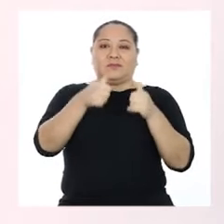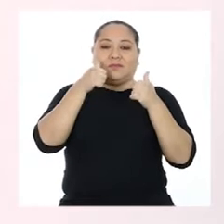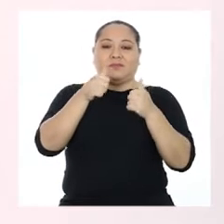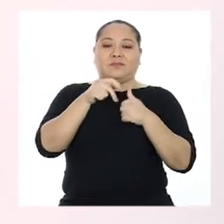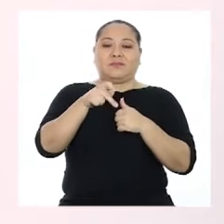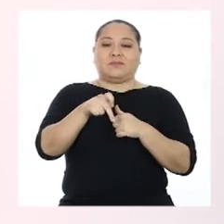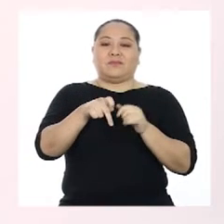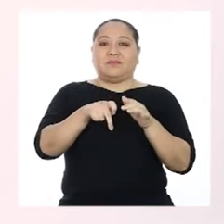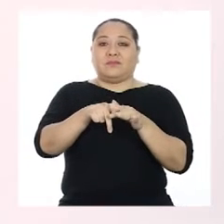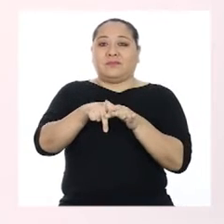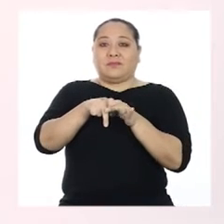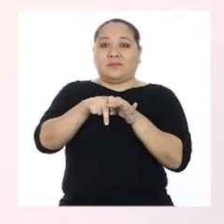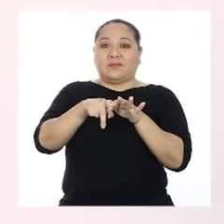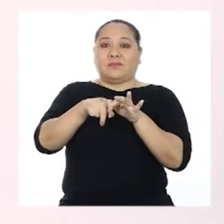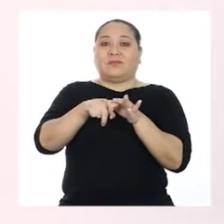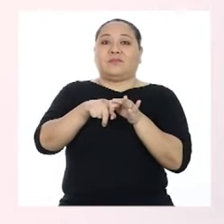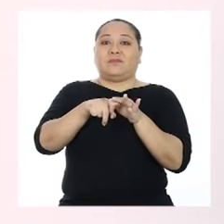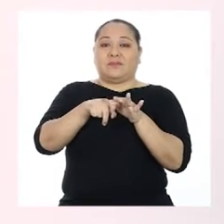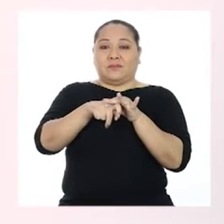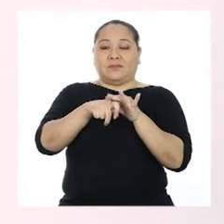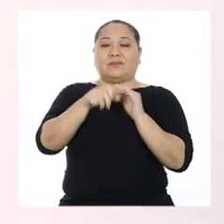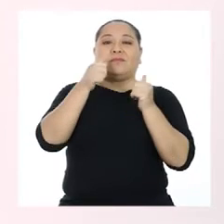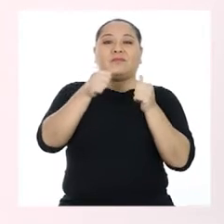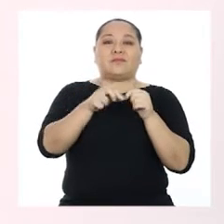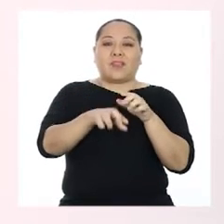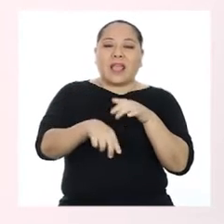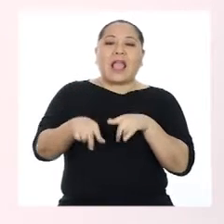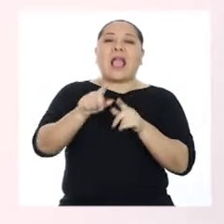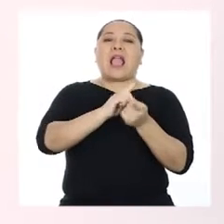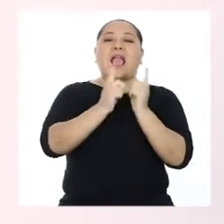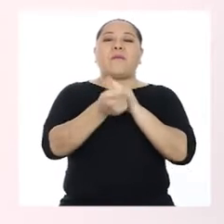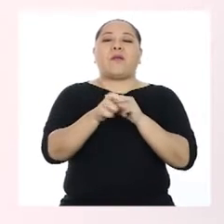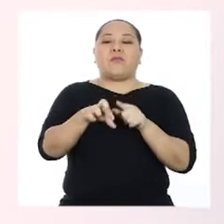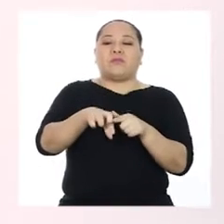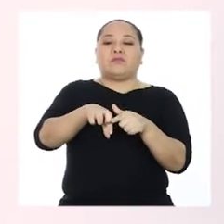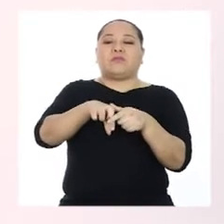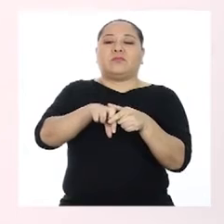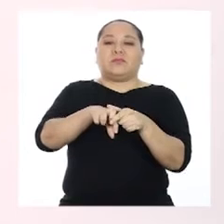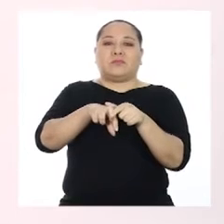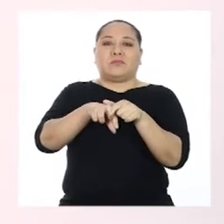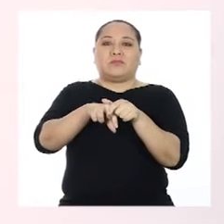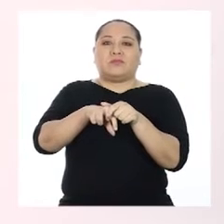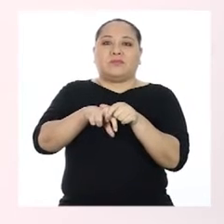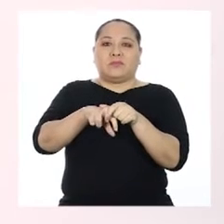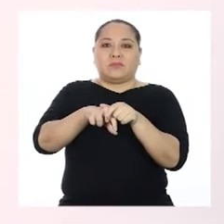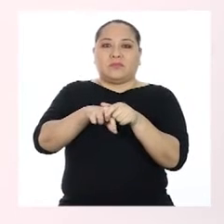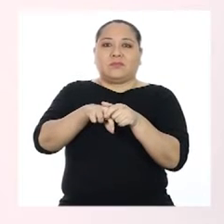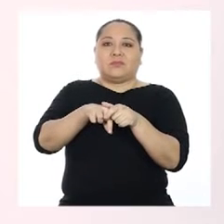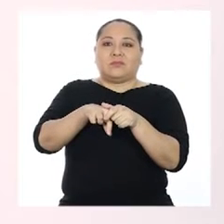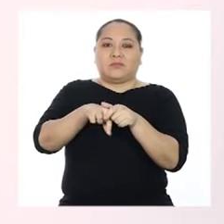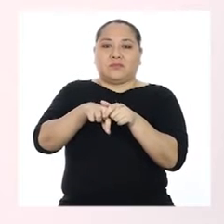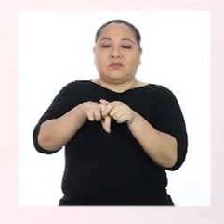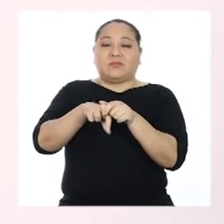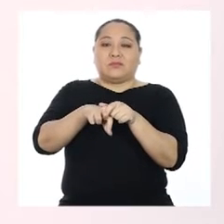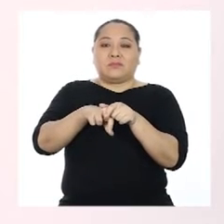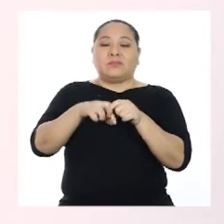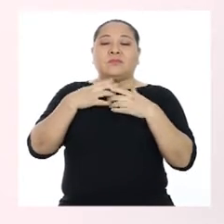Equilibrio. Vamos, presiono con fuerza. Bien. Cambiamos de pierna. Y presionamos.